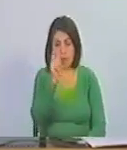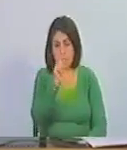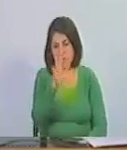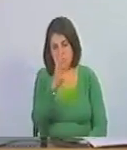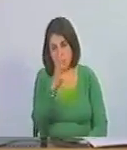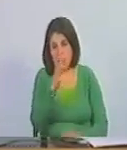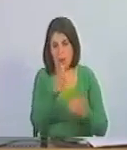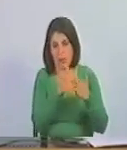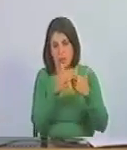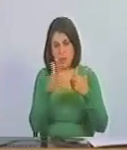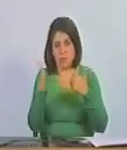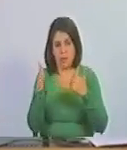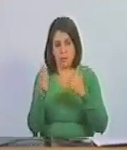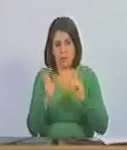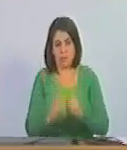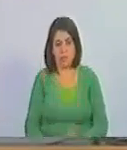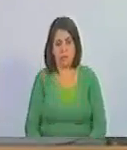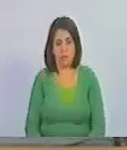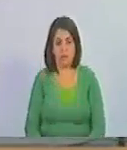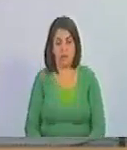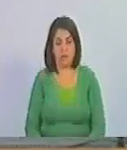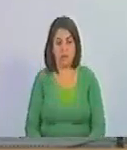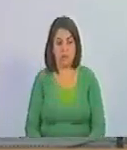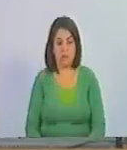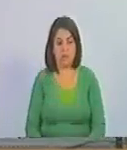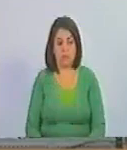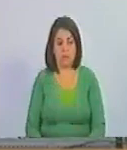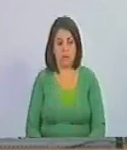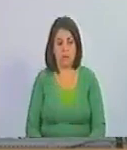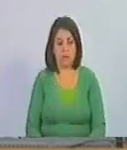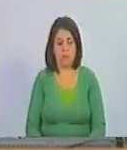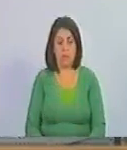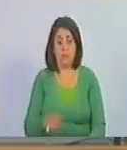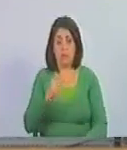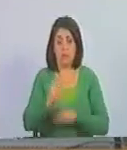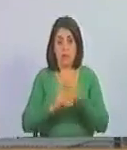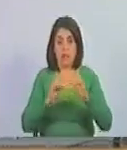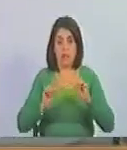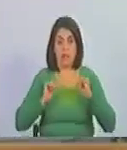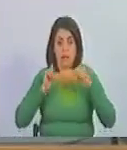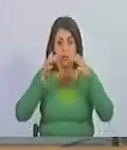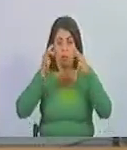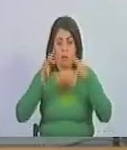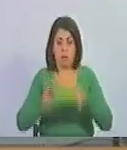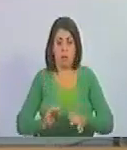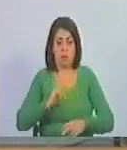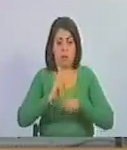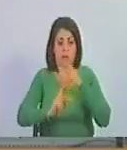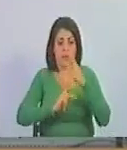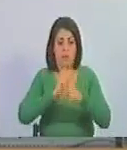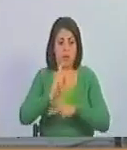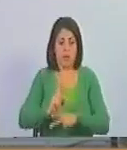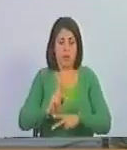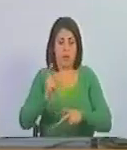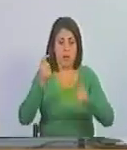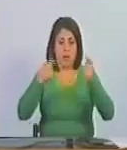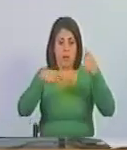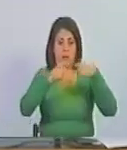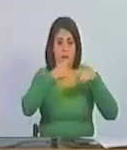perdón en cinco meses se inicia formalmente el proceso de venta